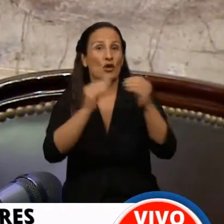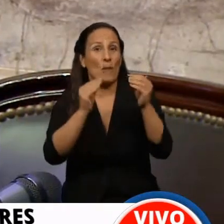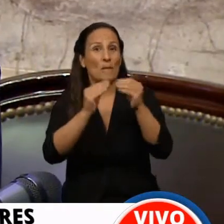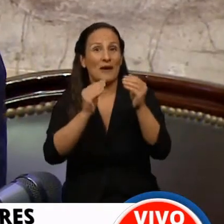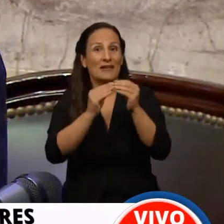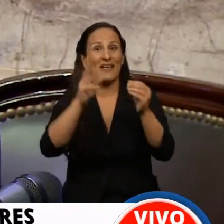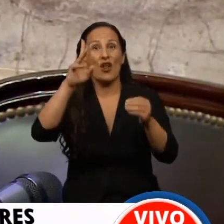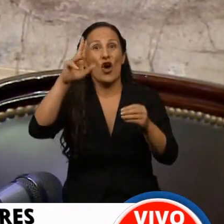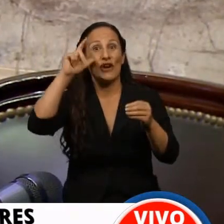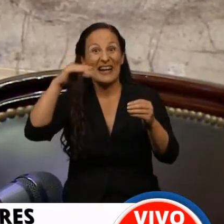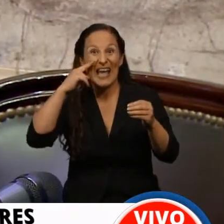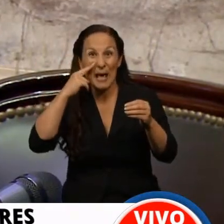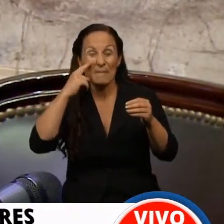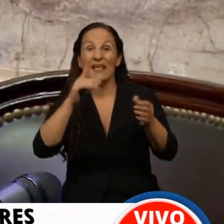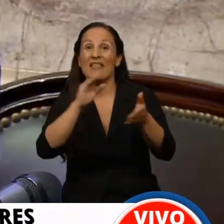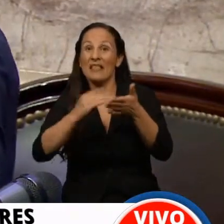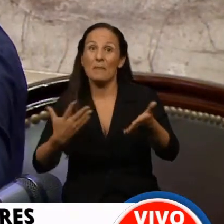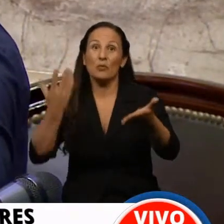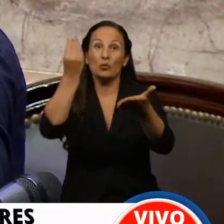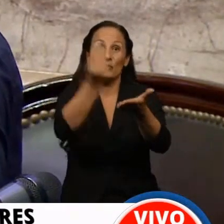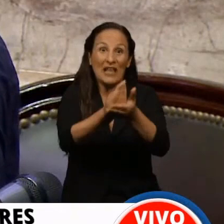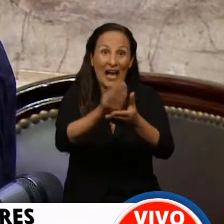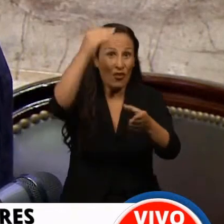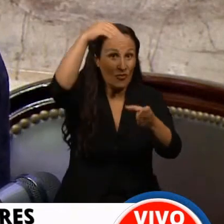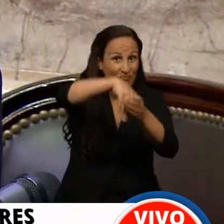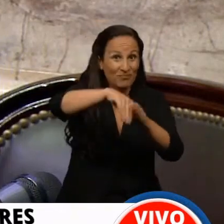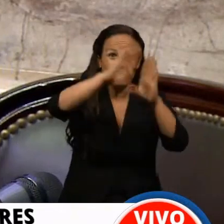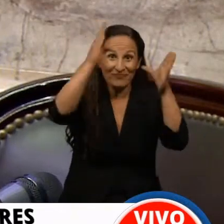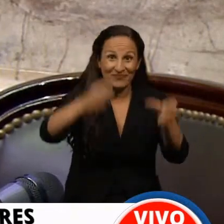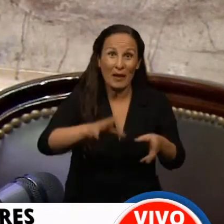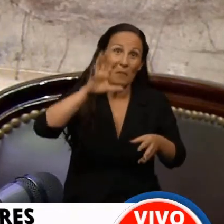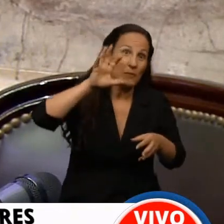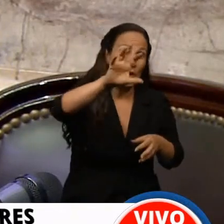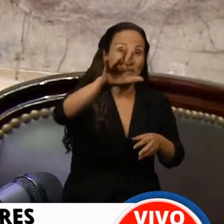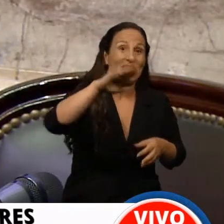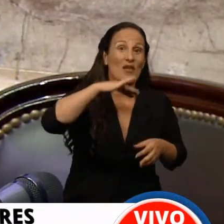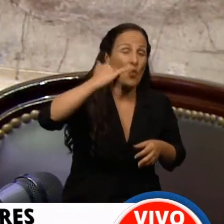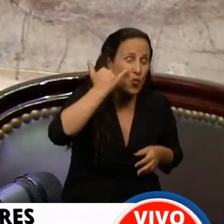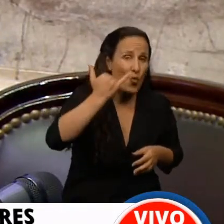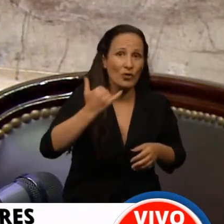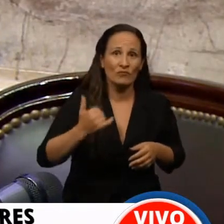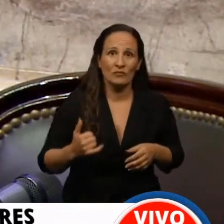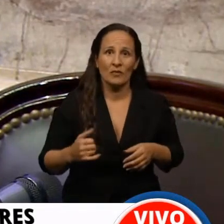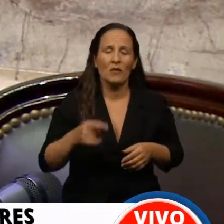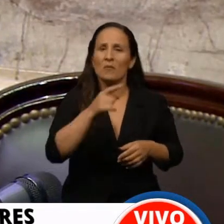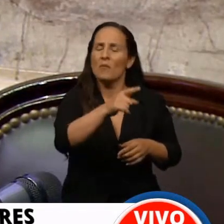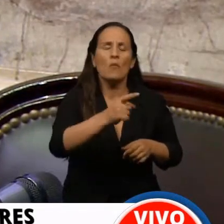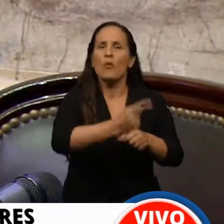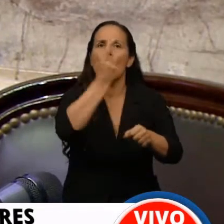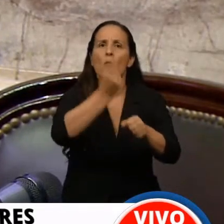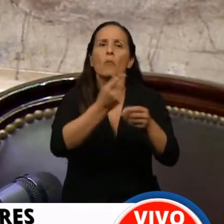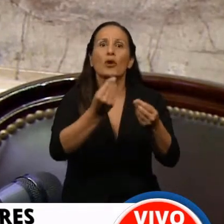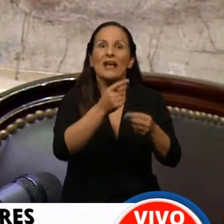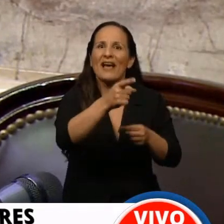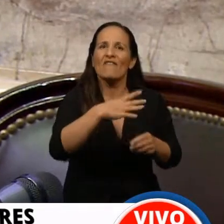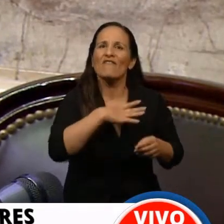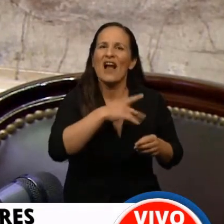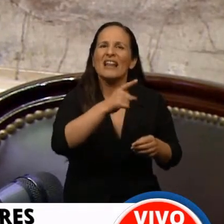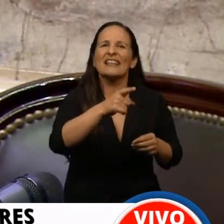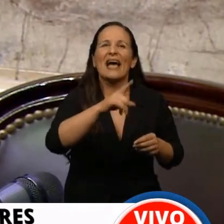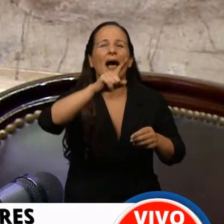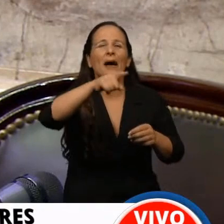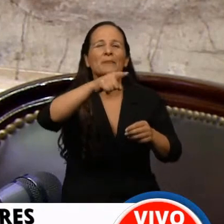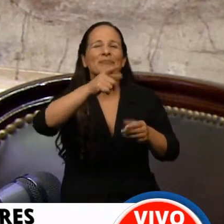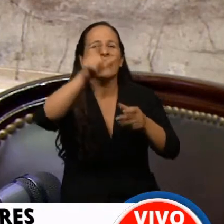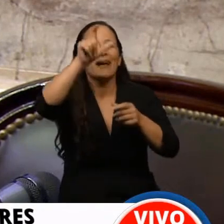Gastón Remi asuma como diputado en la legislatura de la provincia de Jujuy, porque no aceptan la renuncia de